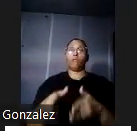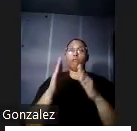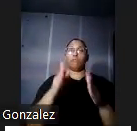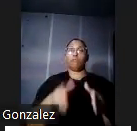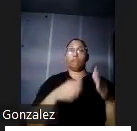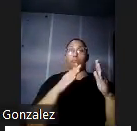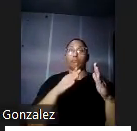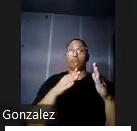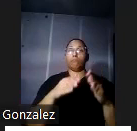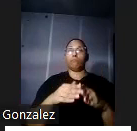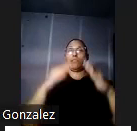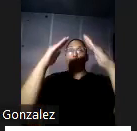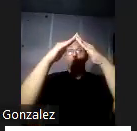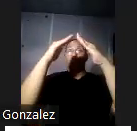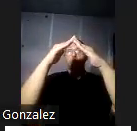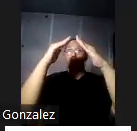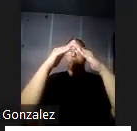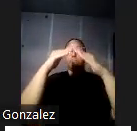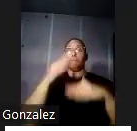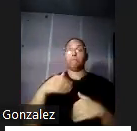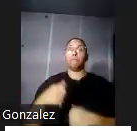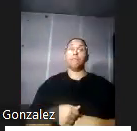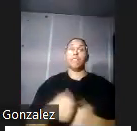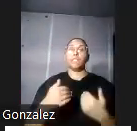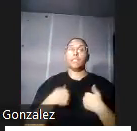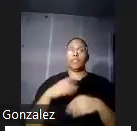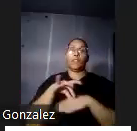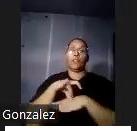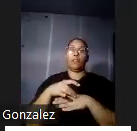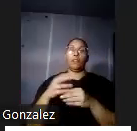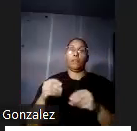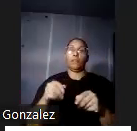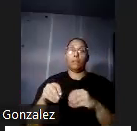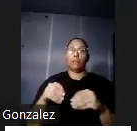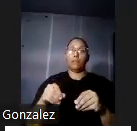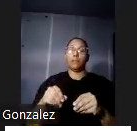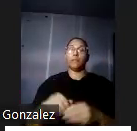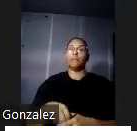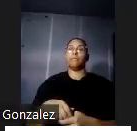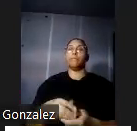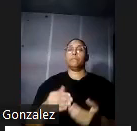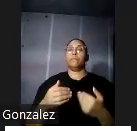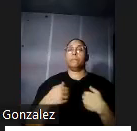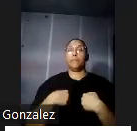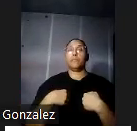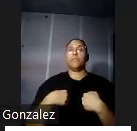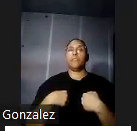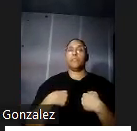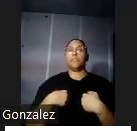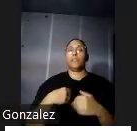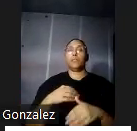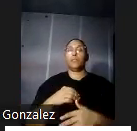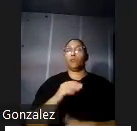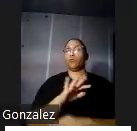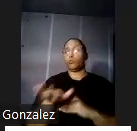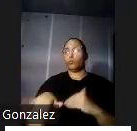del balcón que es de madera con tejas de barrio el suelo de este balcón está decorado con baldosas hidráulicas la casa también